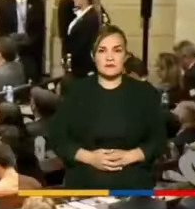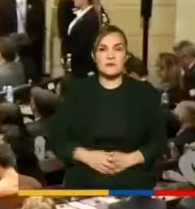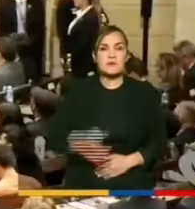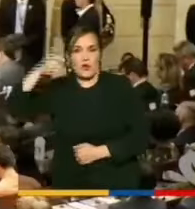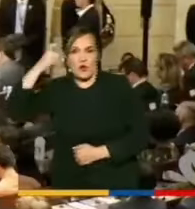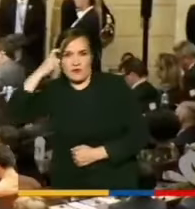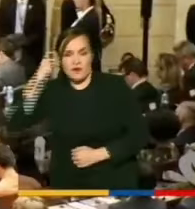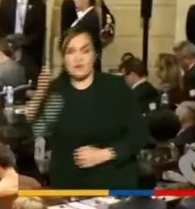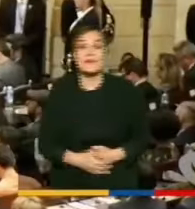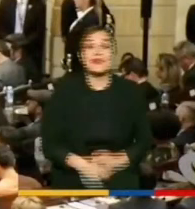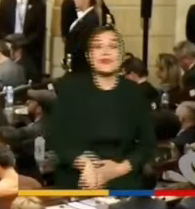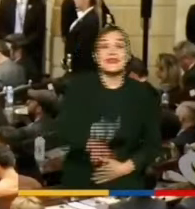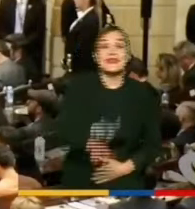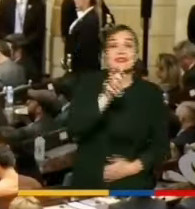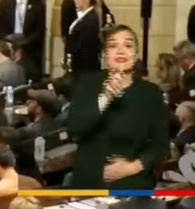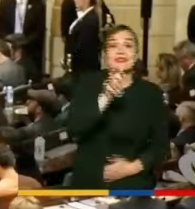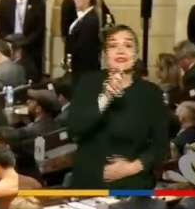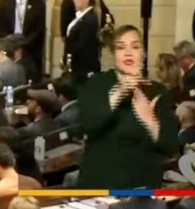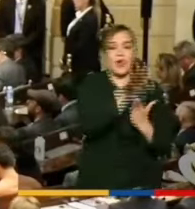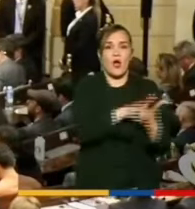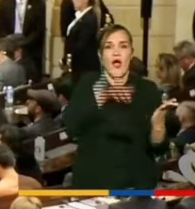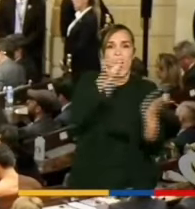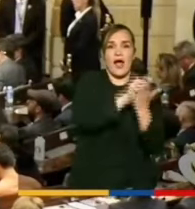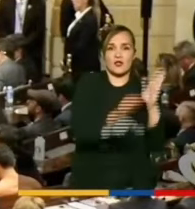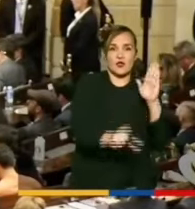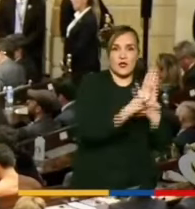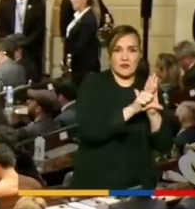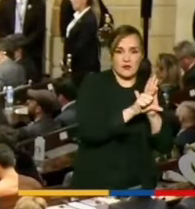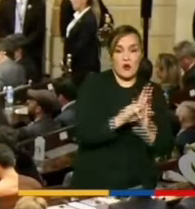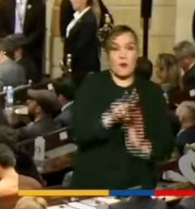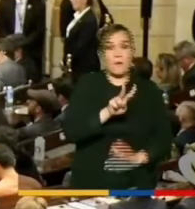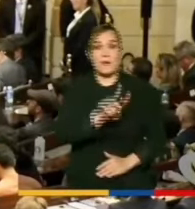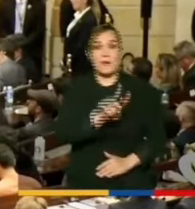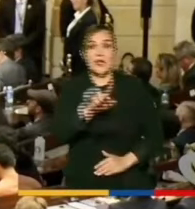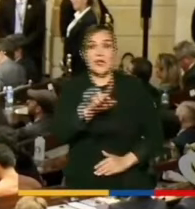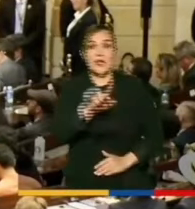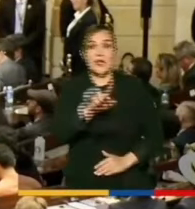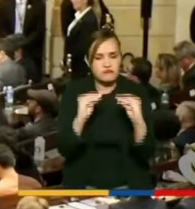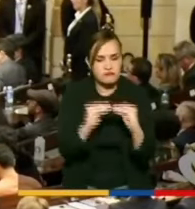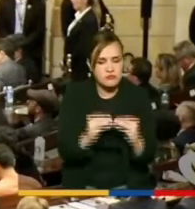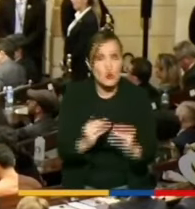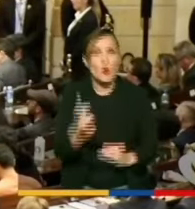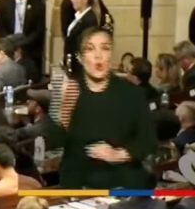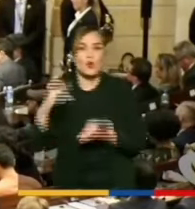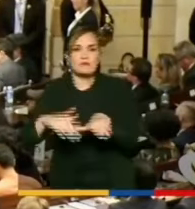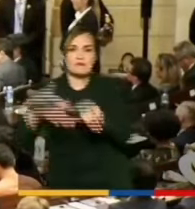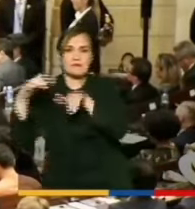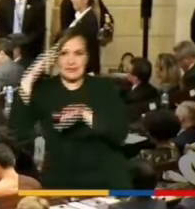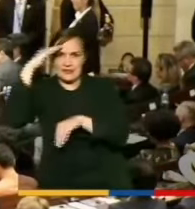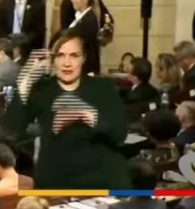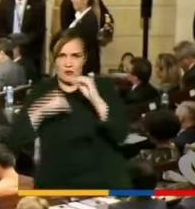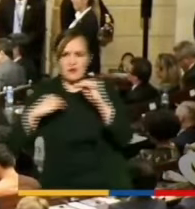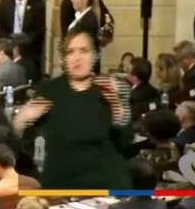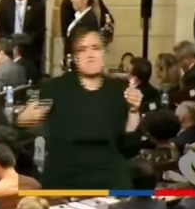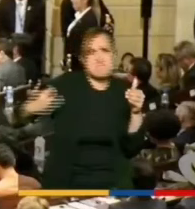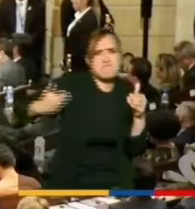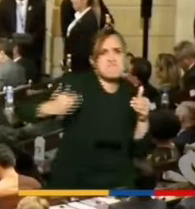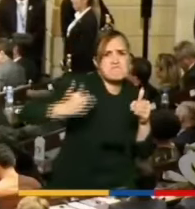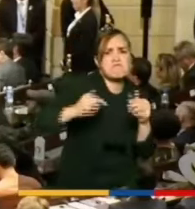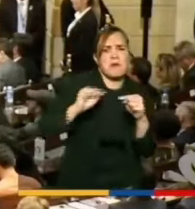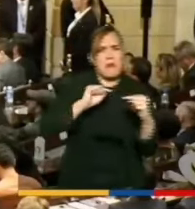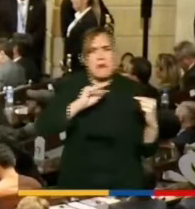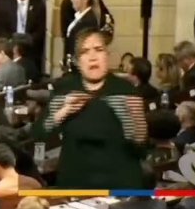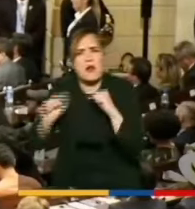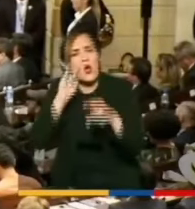100 21 conciliaciones y una objeción se adelantaron muchos debates de